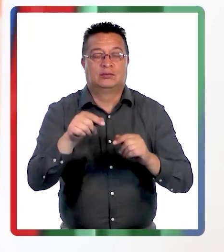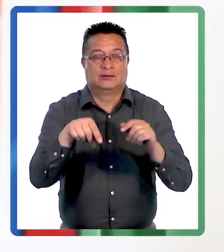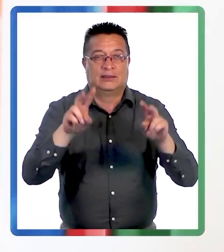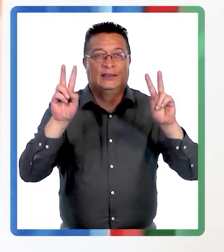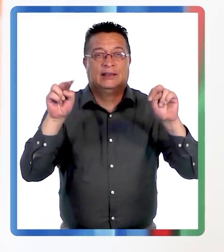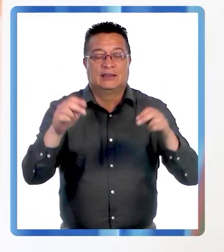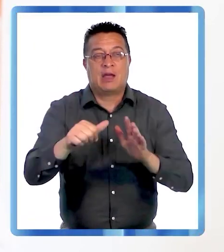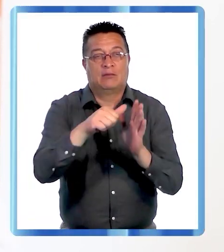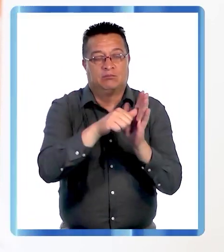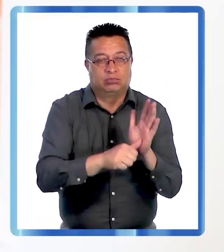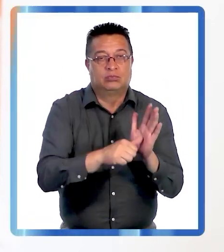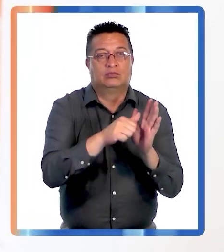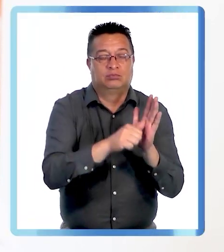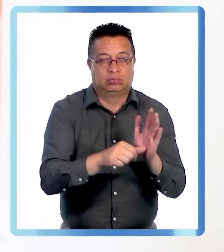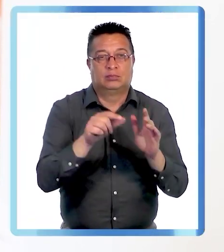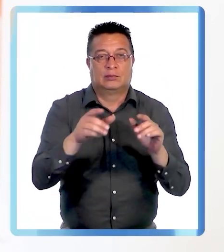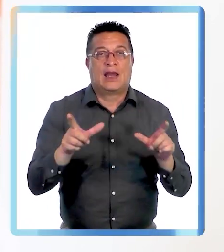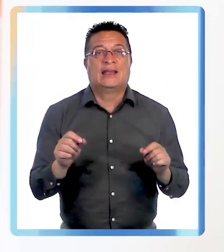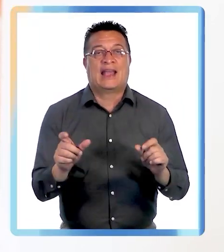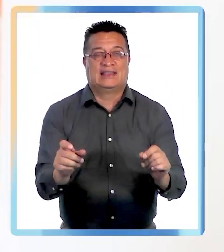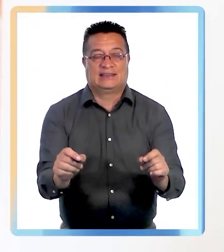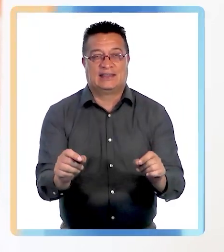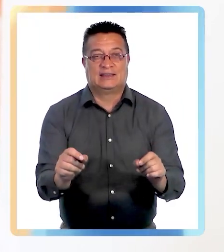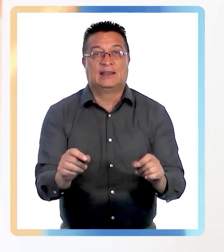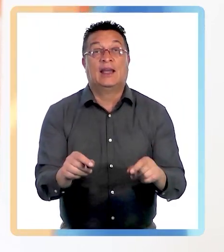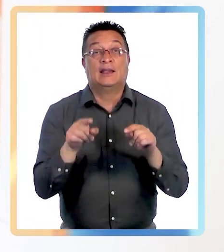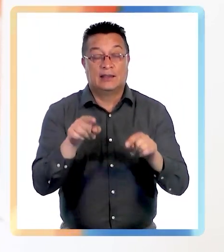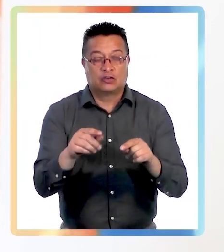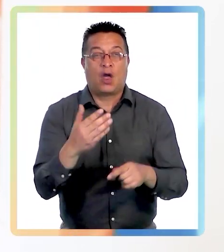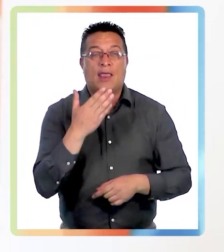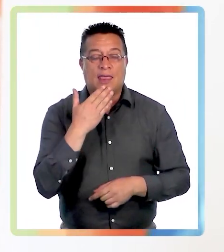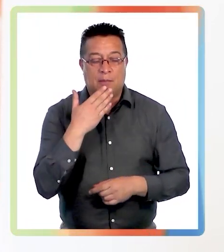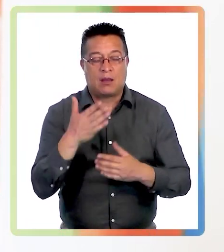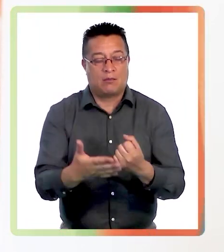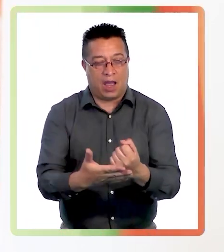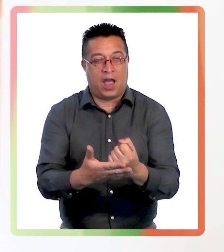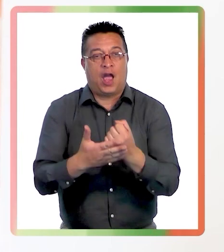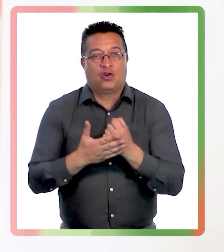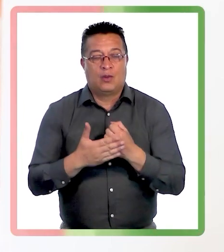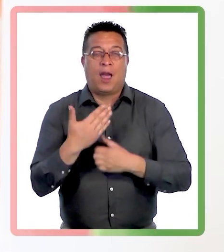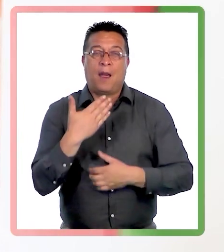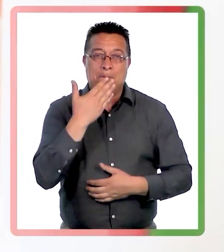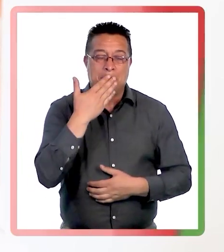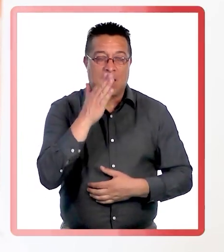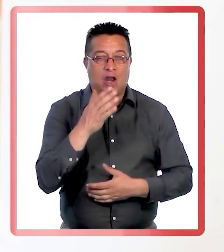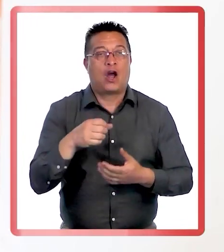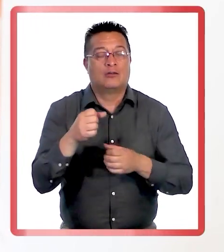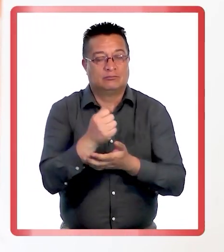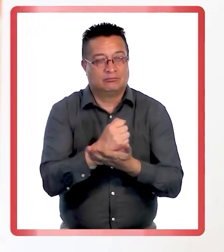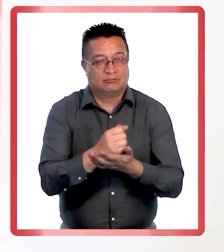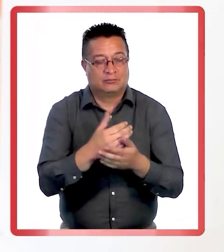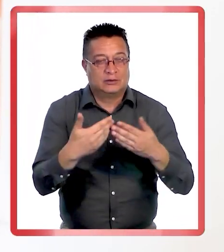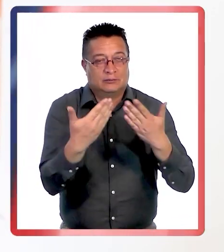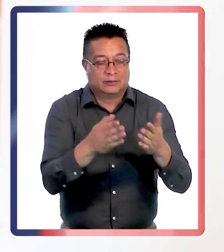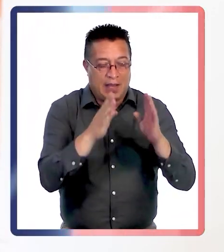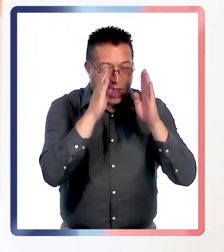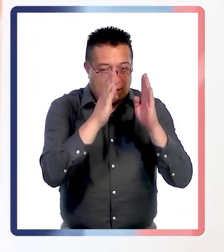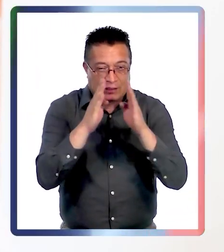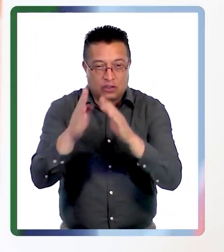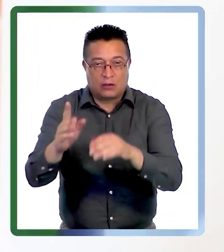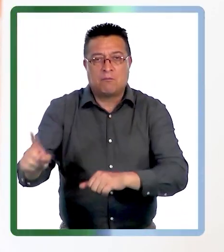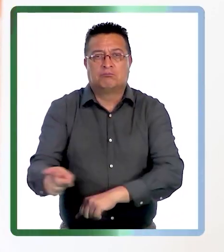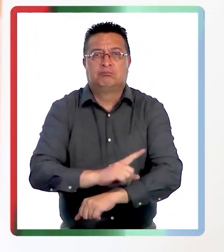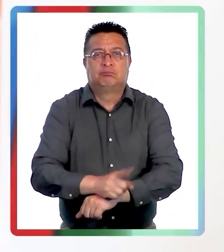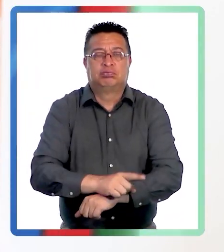en resoluciones de cirugía de cáncer. Y eso también nos va a ir permitiendo mejor tratamiento y poder